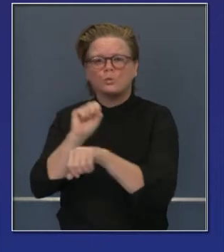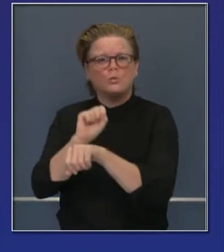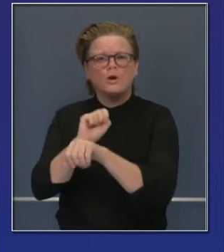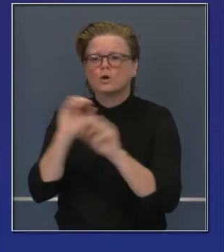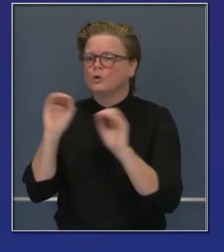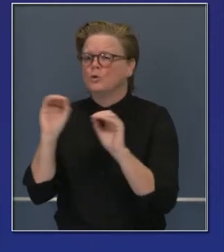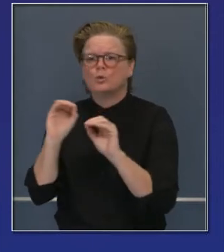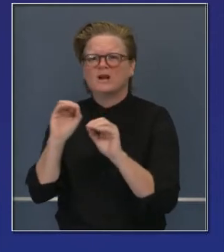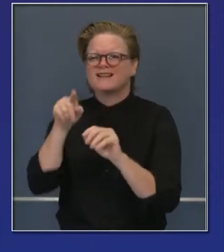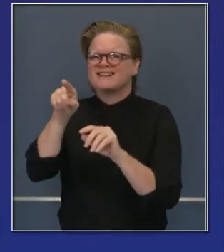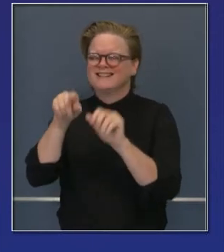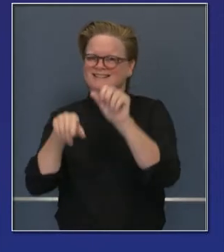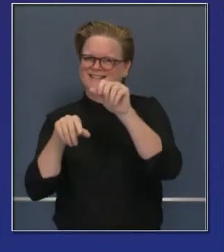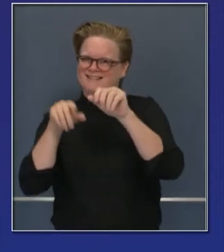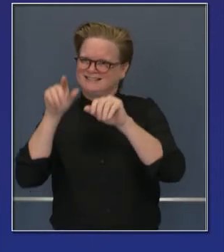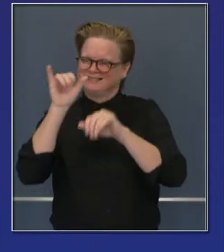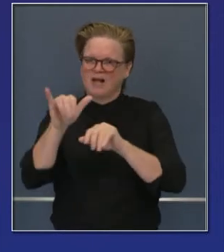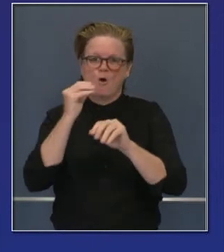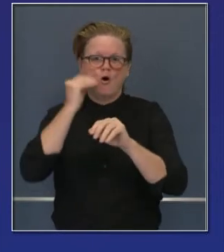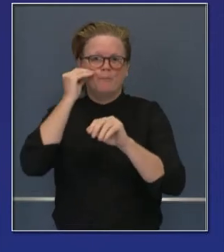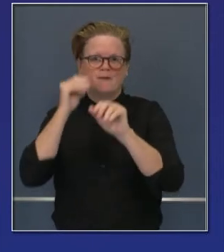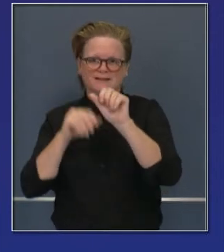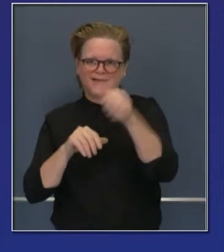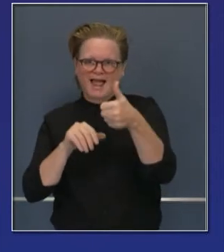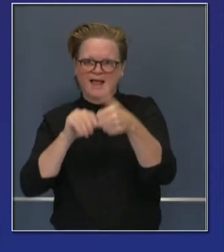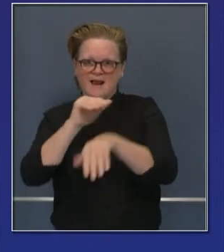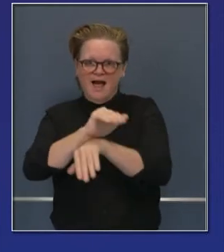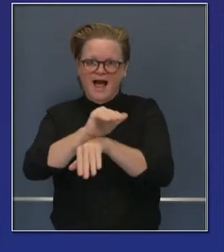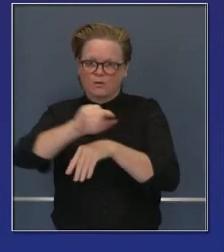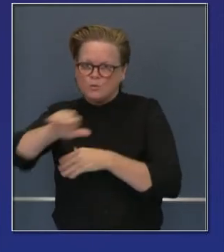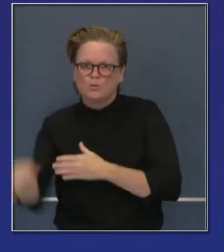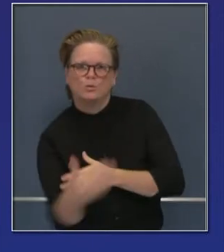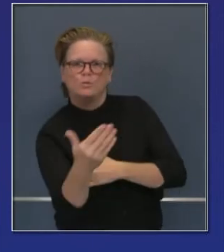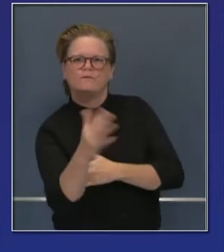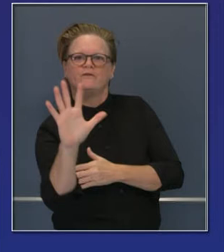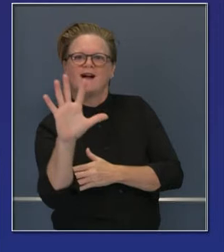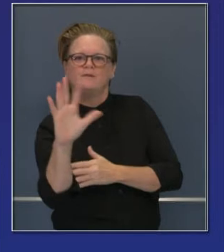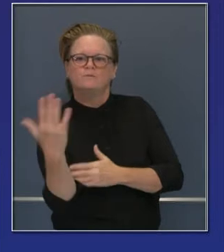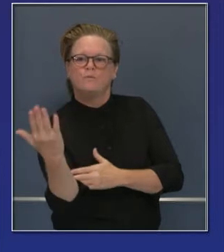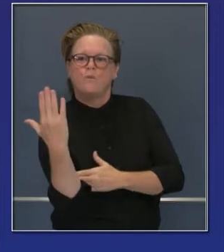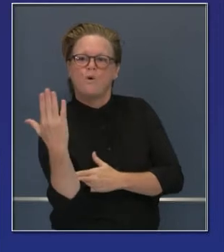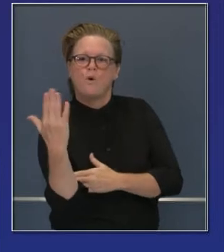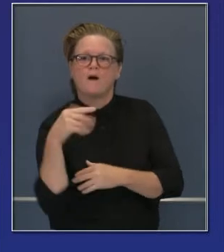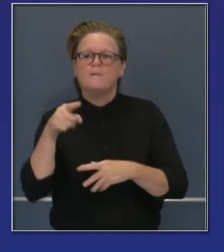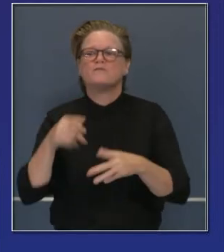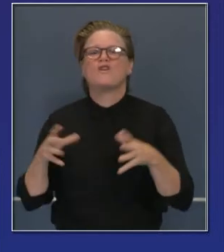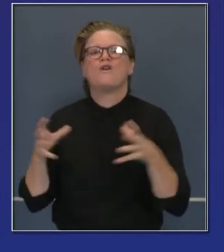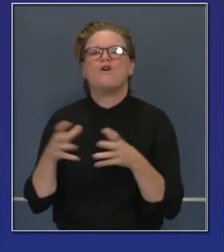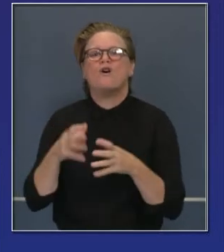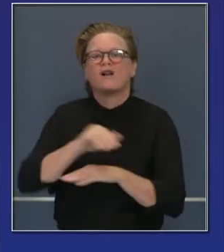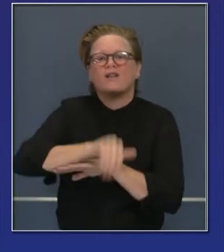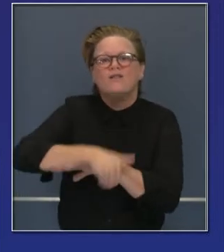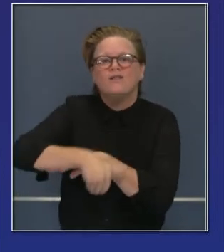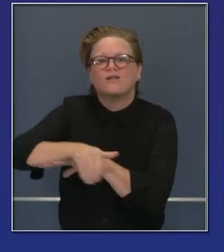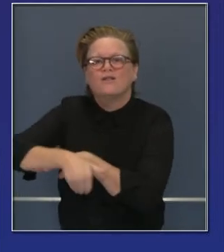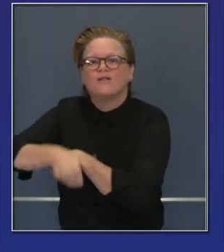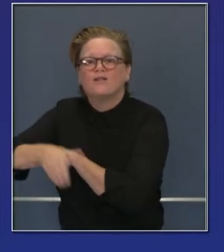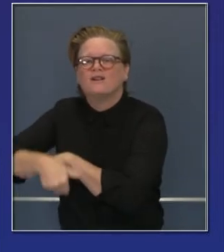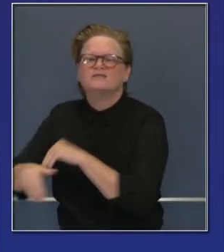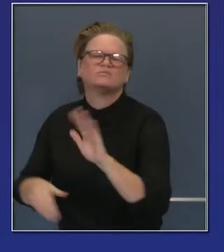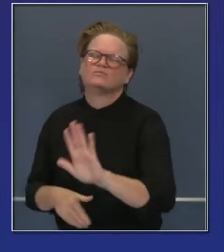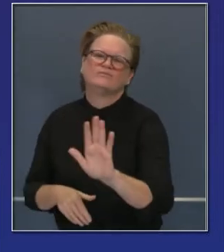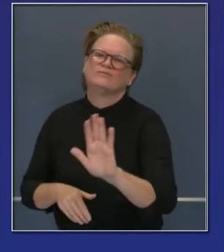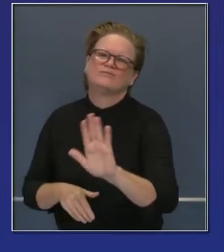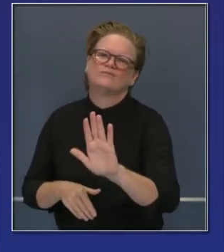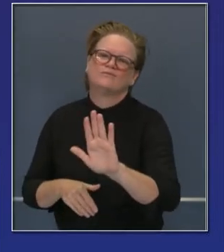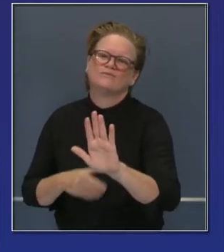obvio. Personas que se están quedando afuera al aire libre, aglomerándose con otras personas en las horas tardes